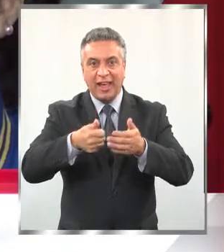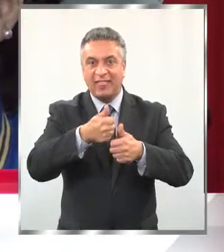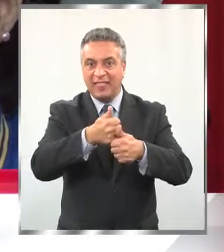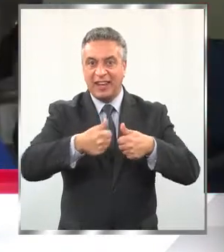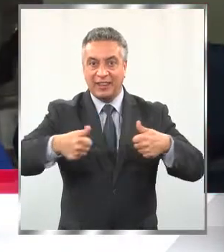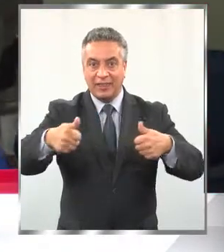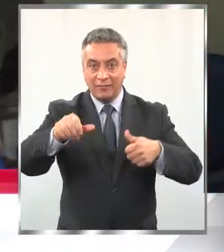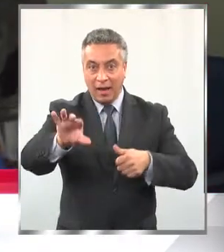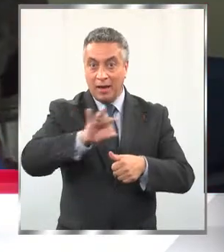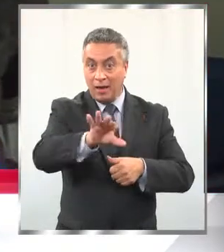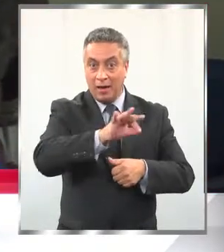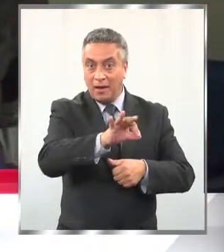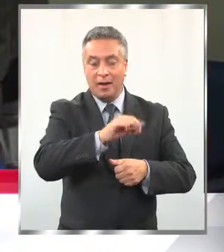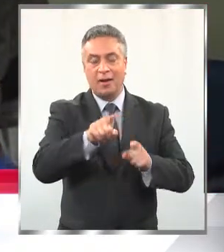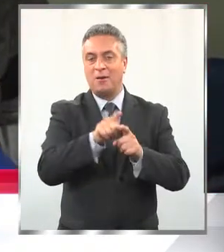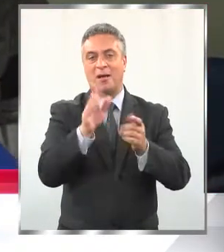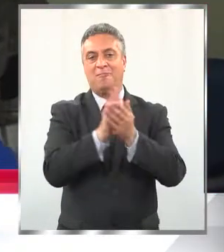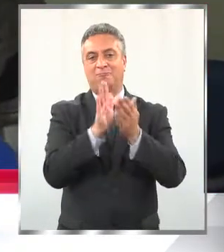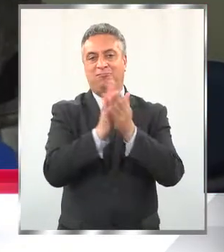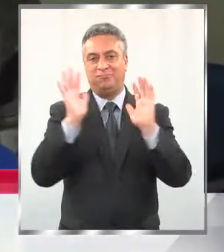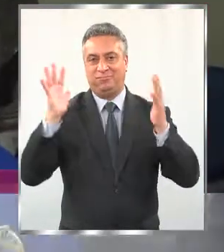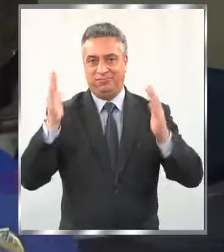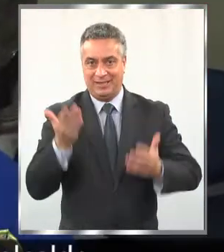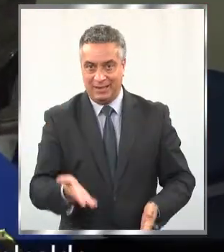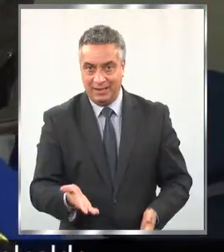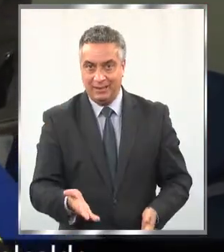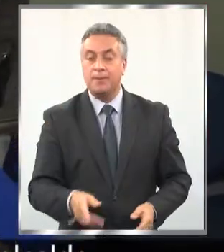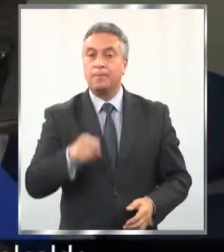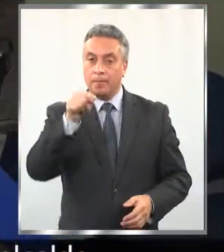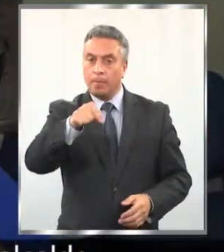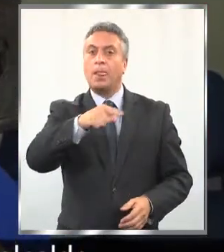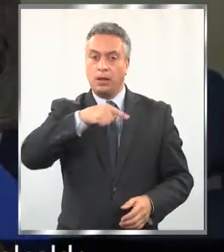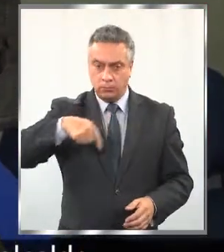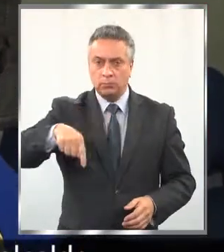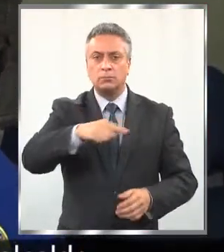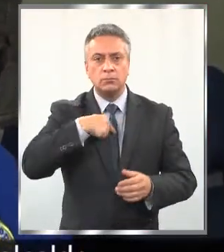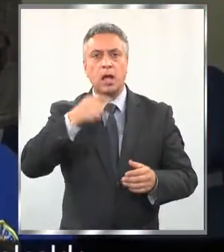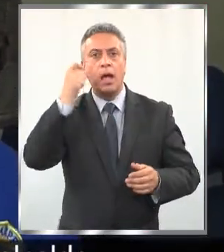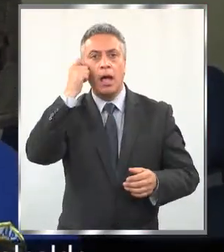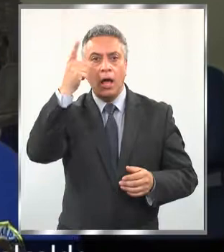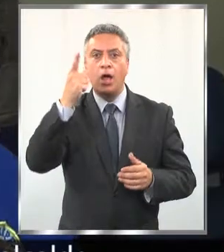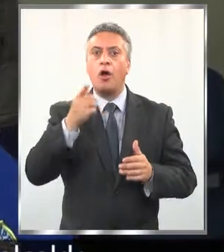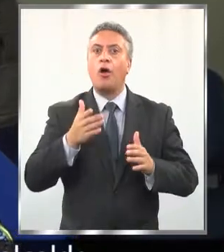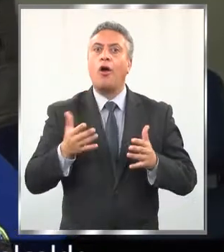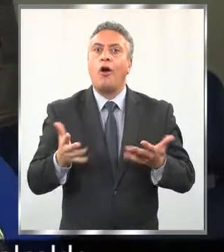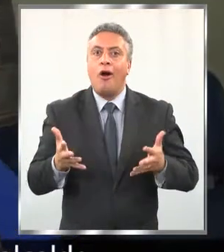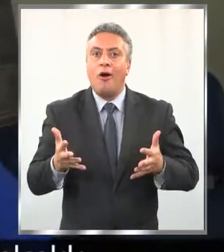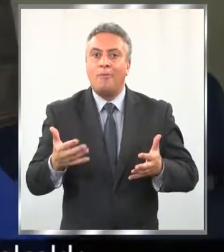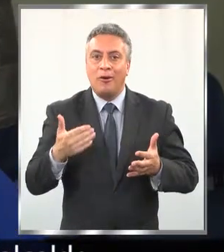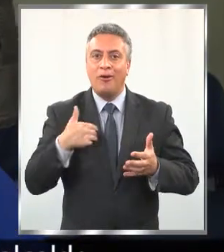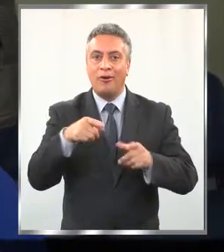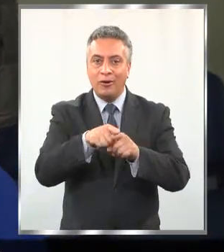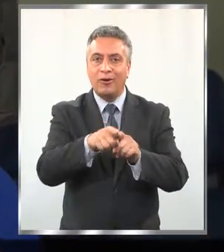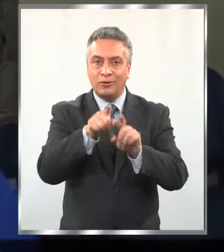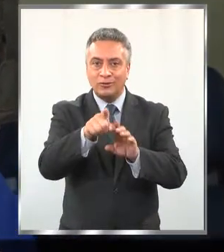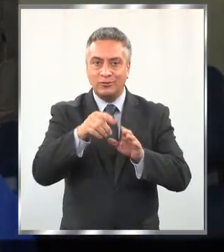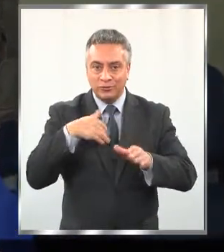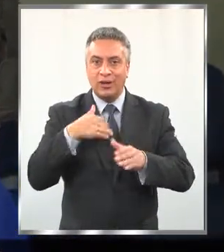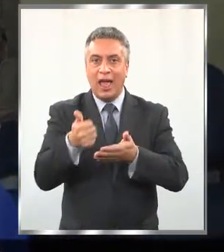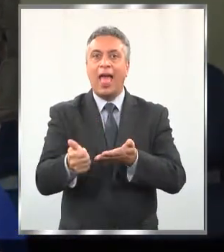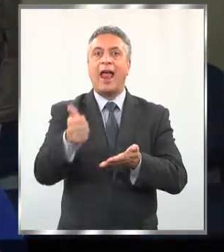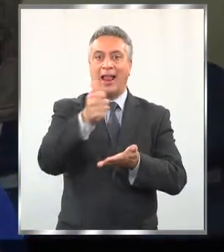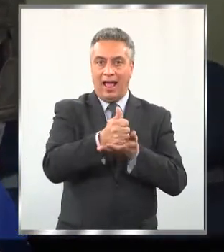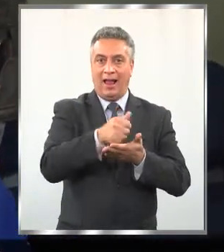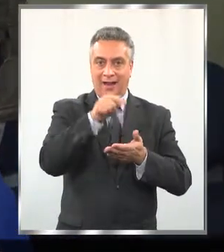escogidas. Esto es una actividad para que nosotros aprendamos cómo hacer una carne, acá hay